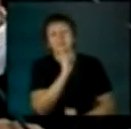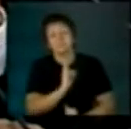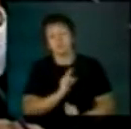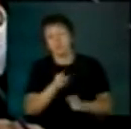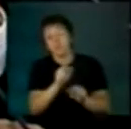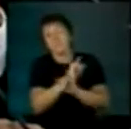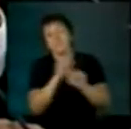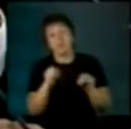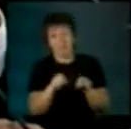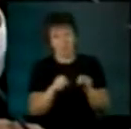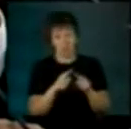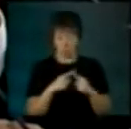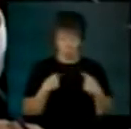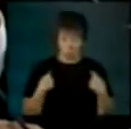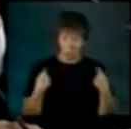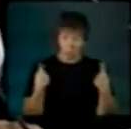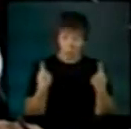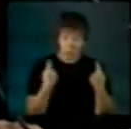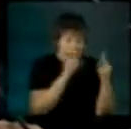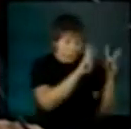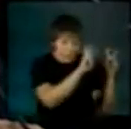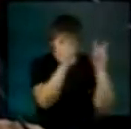Para todo lo demás